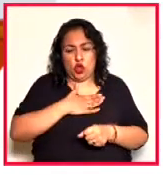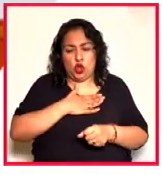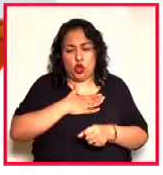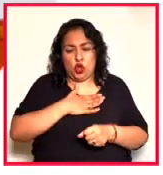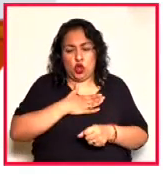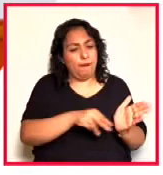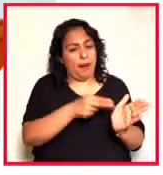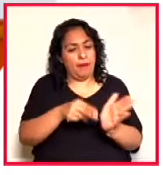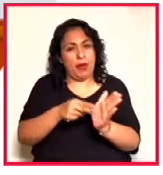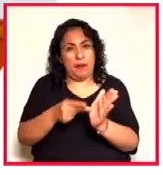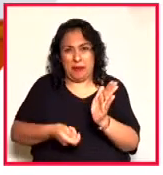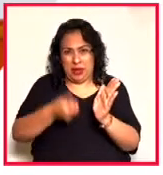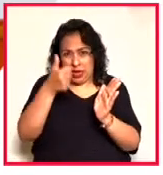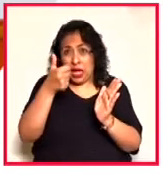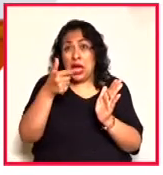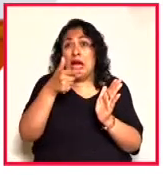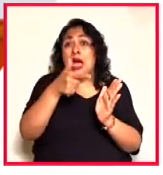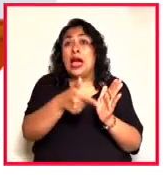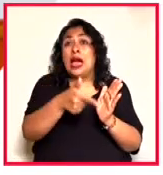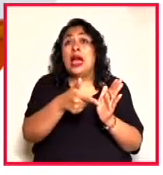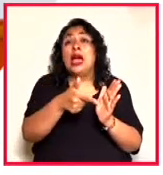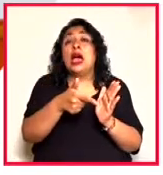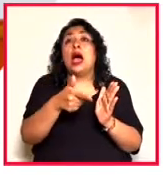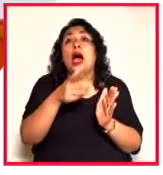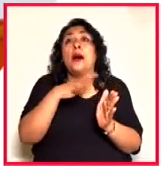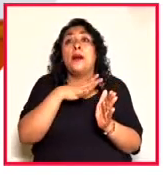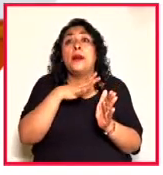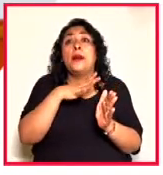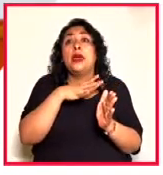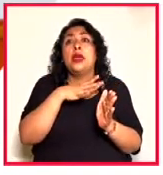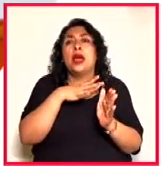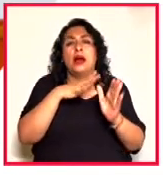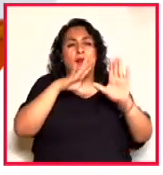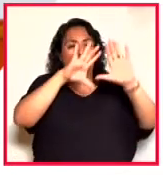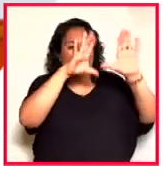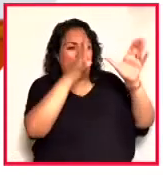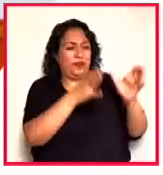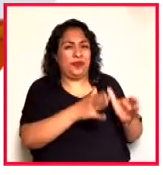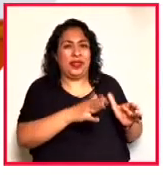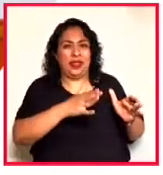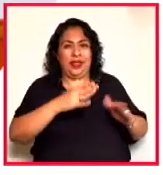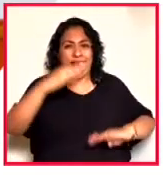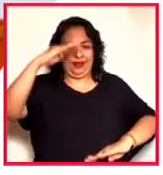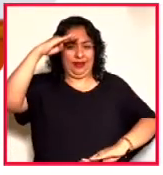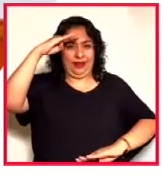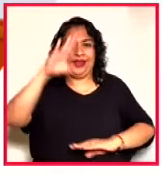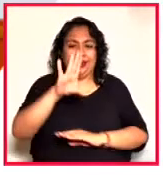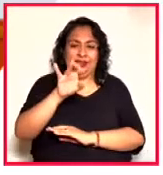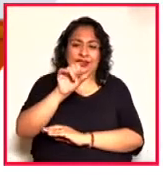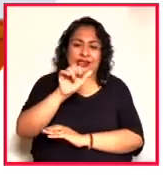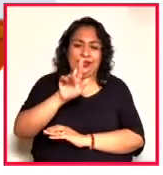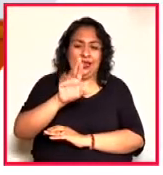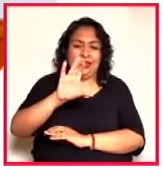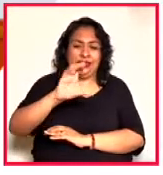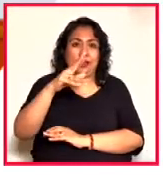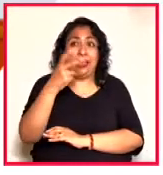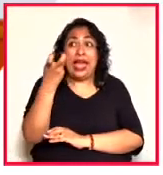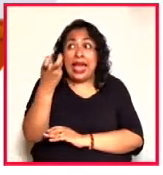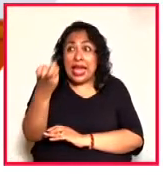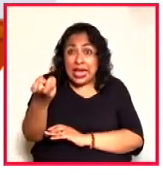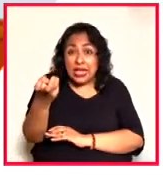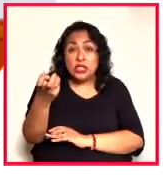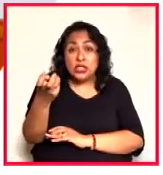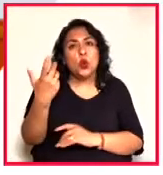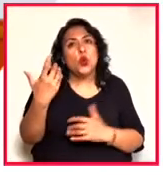detrás de él, en la oficina Oval, tenía un busto de César Chávez. Ese gesto del presidente Biden nos